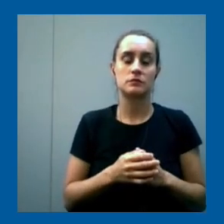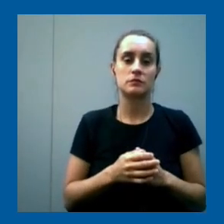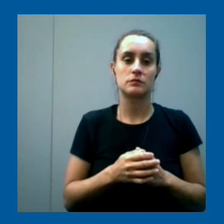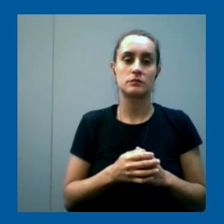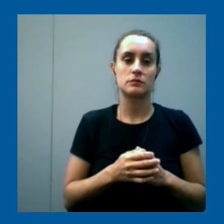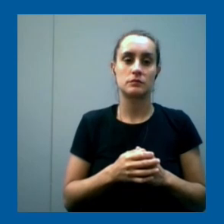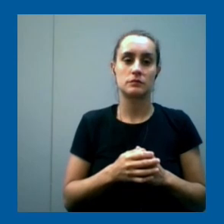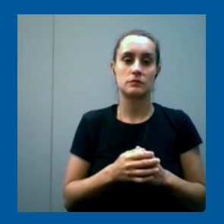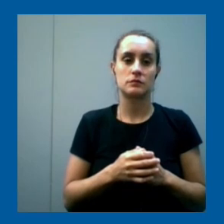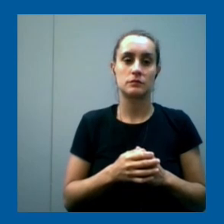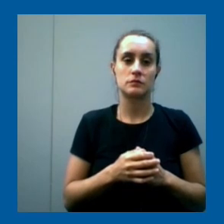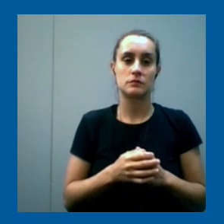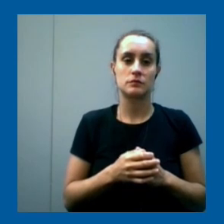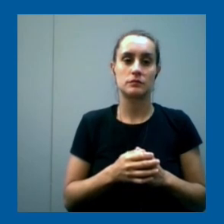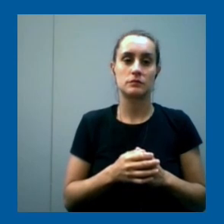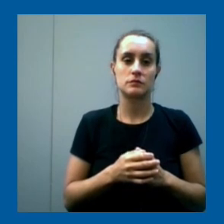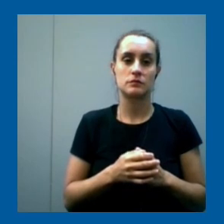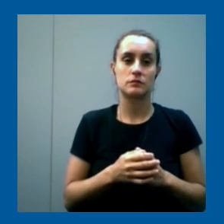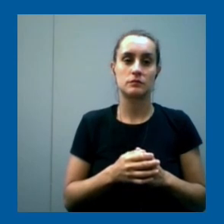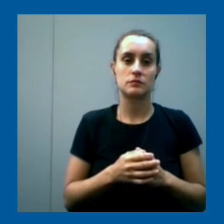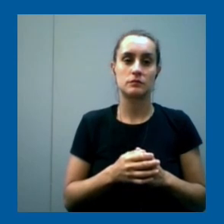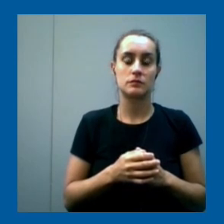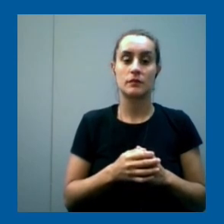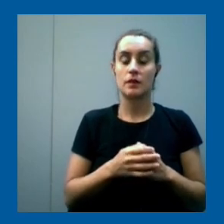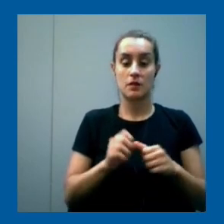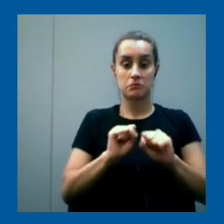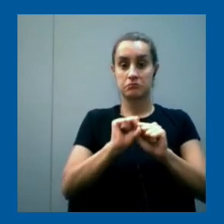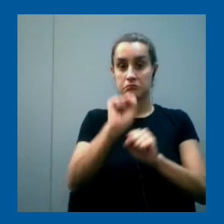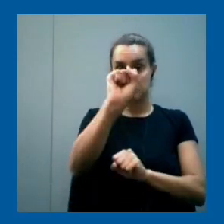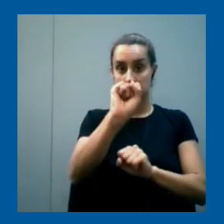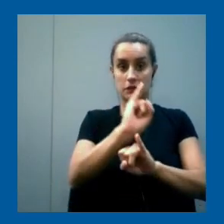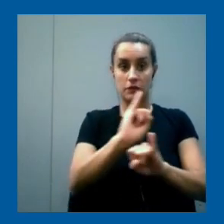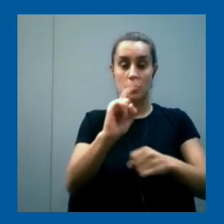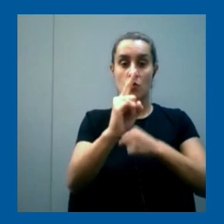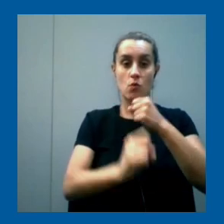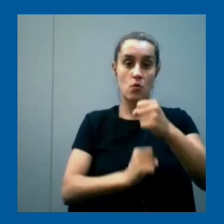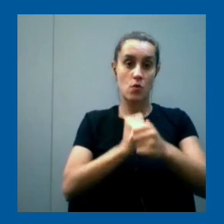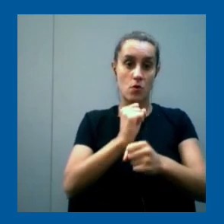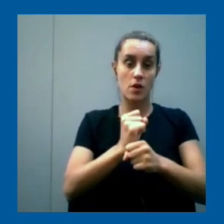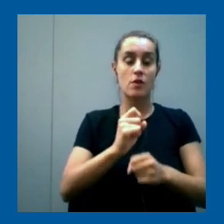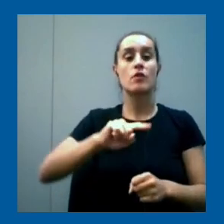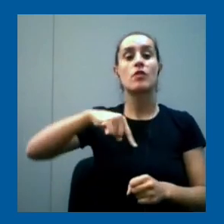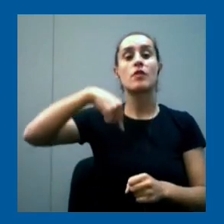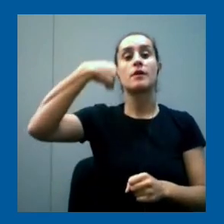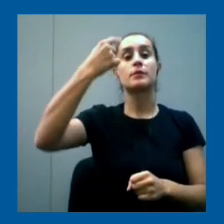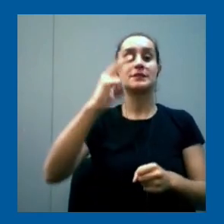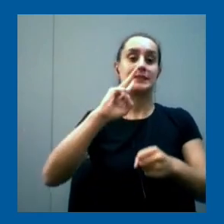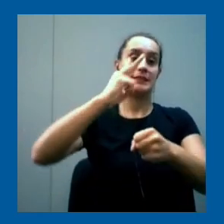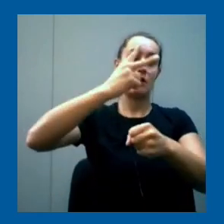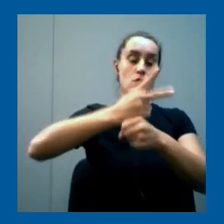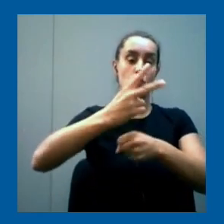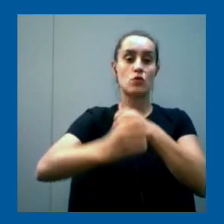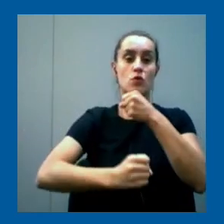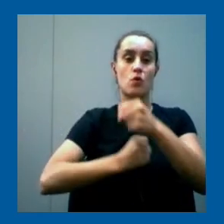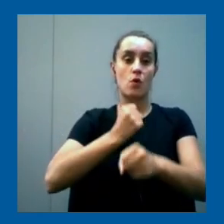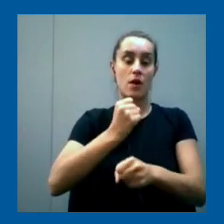Una vez que egresan de este curso de un año, planteamos una propuesta de nivel 2 a los egresados donde,